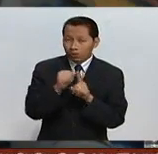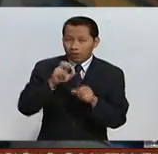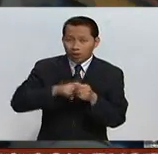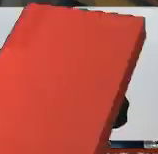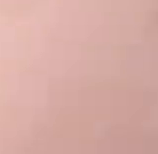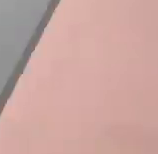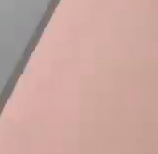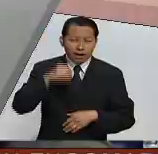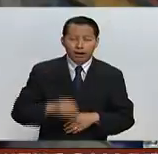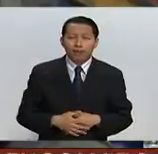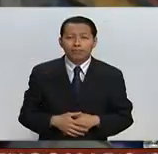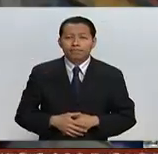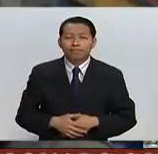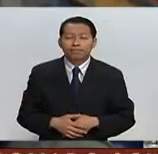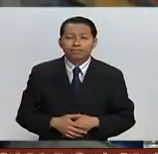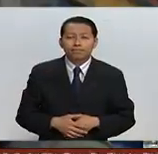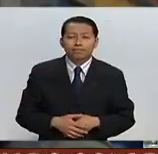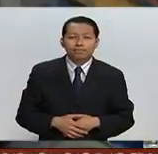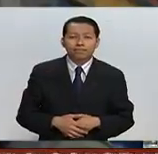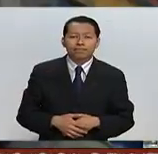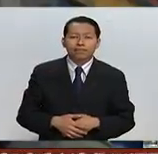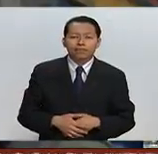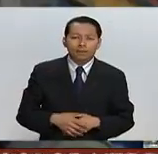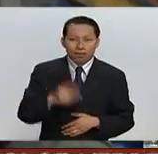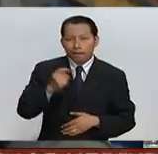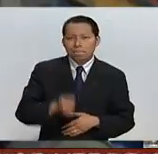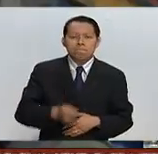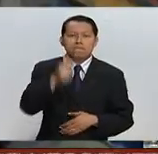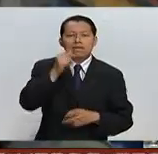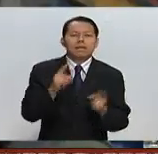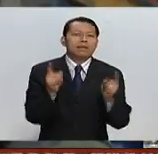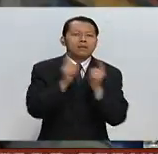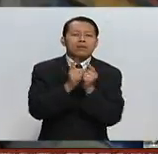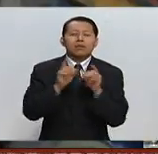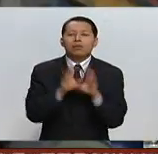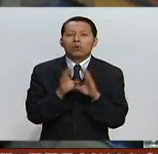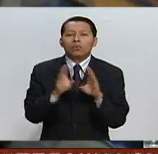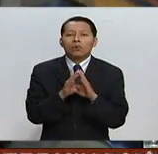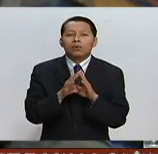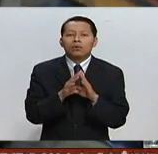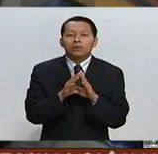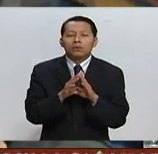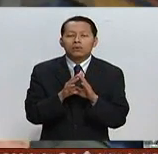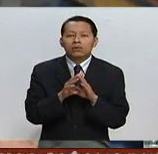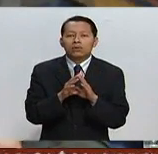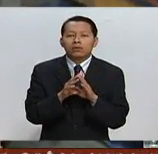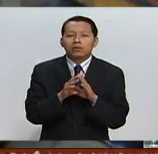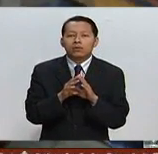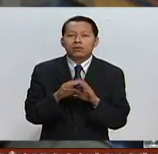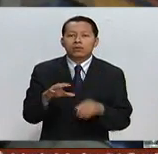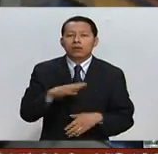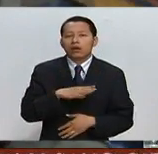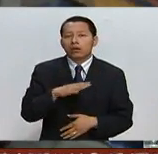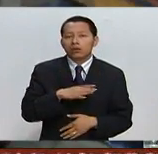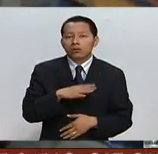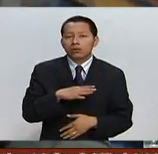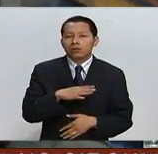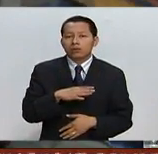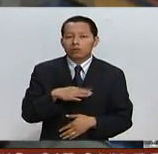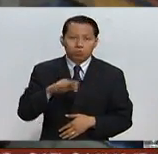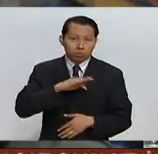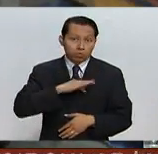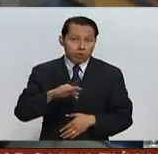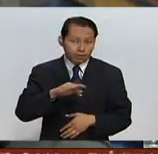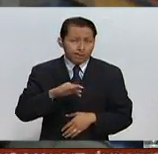Oaxaca. Buen primer encuentro que da una